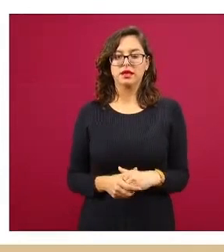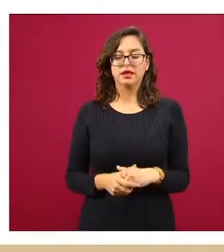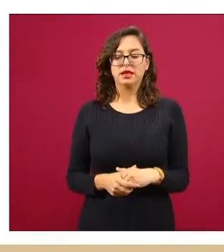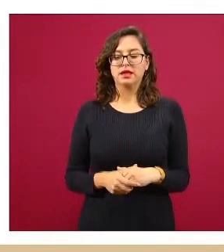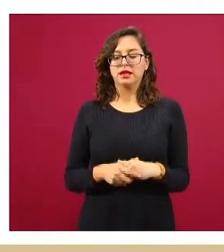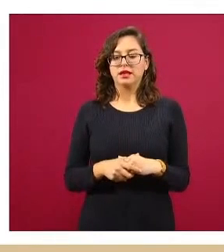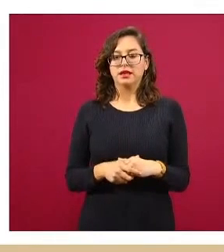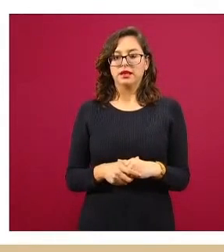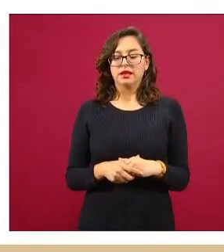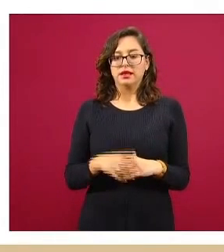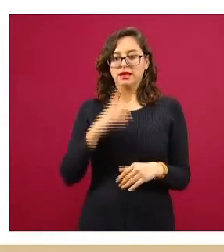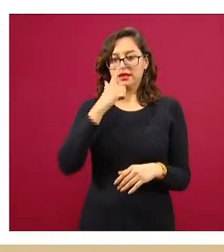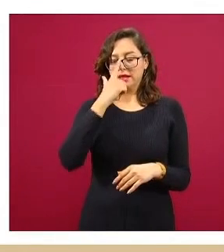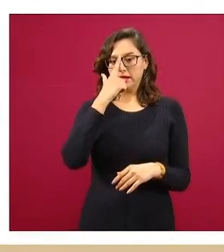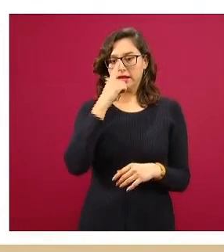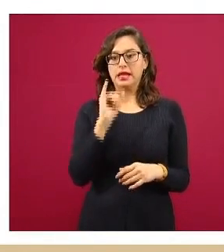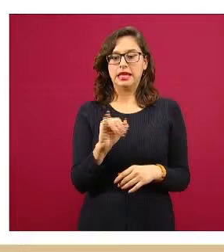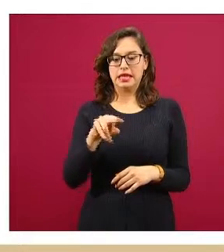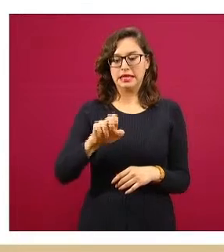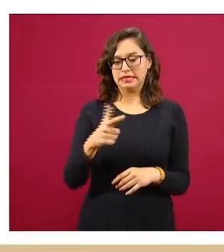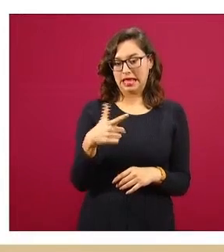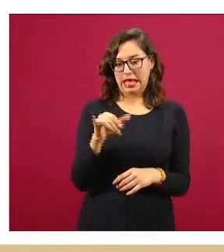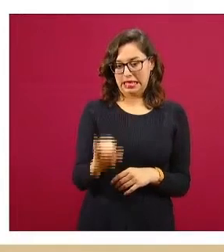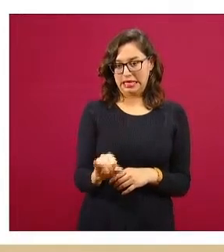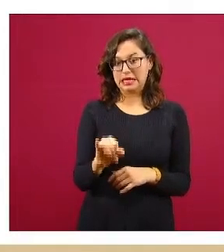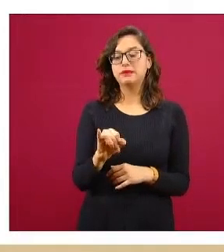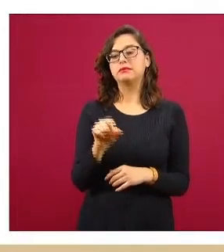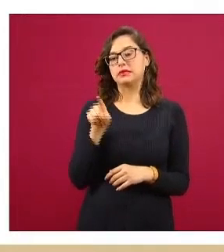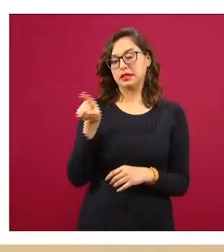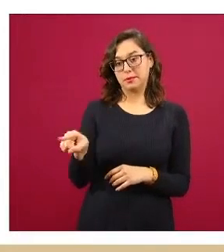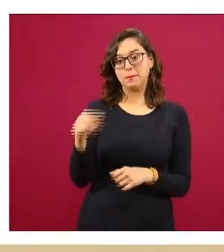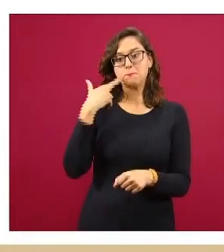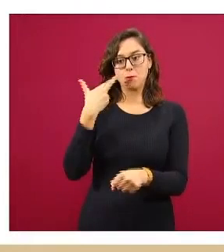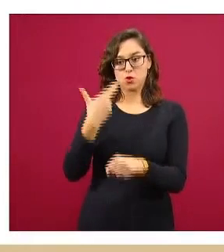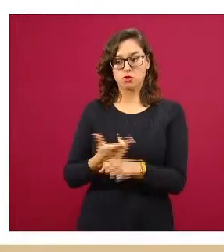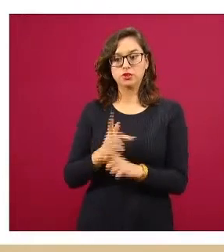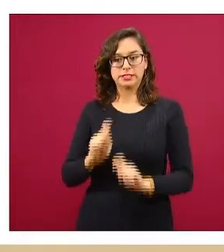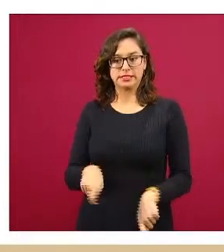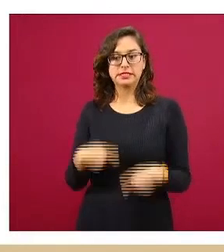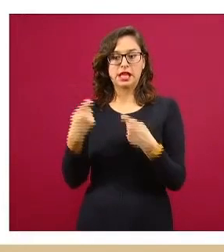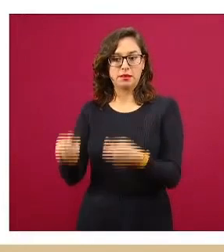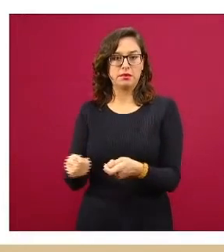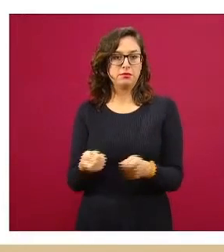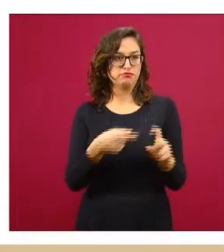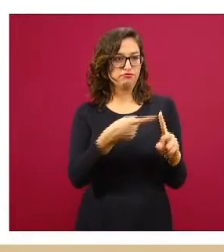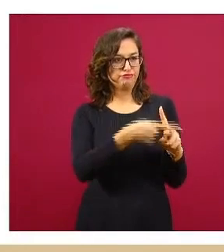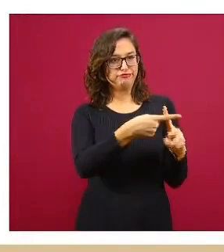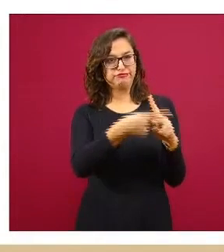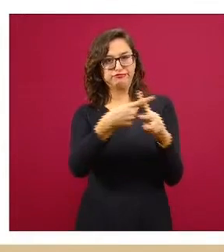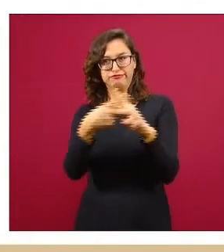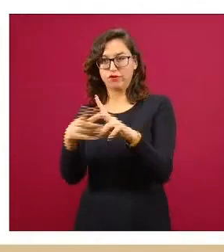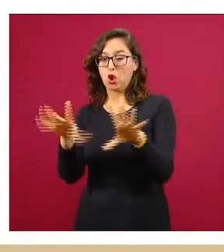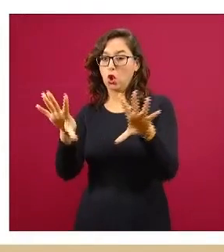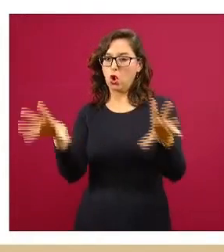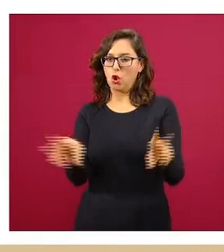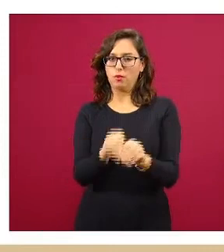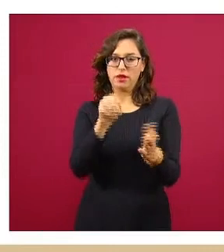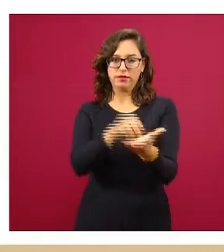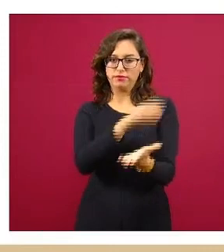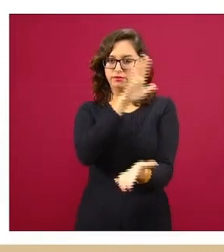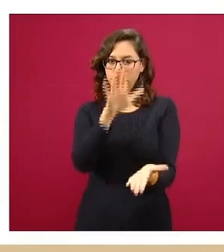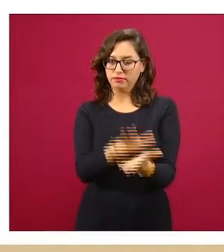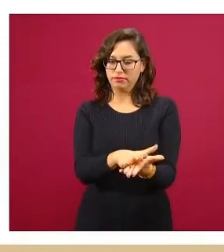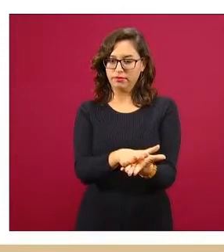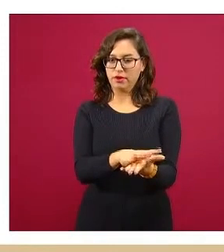instituto nacional de estadística y geografía pues es el que oficialmente da las estadísticas vitales finales y